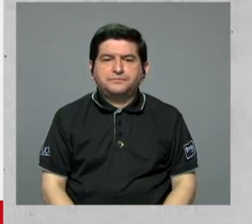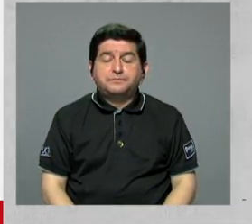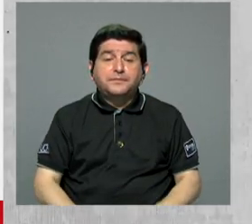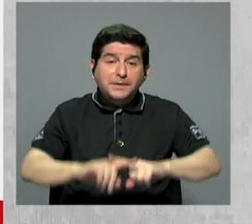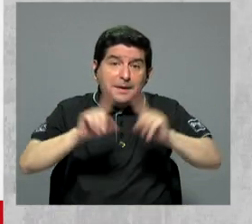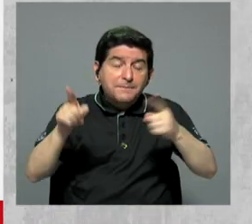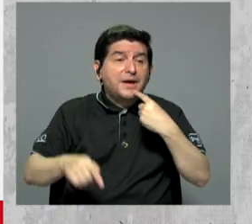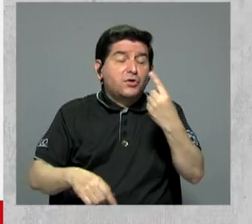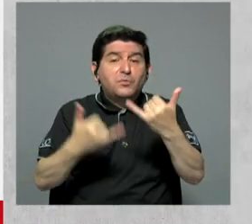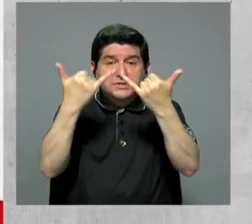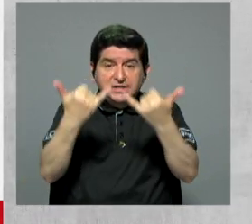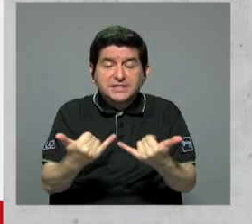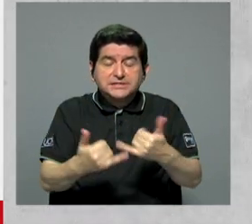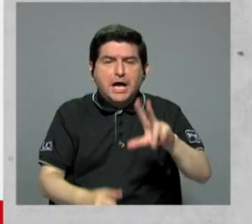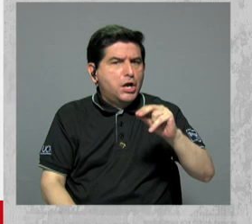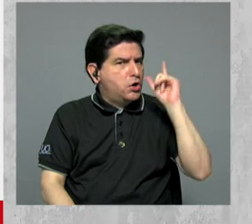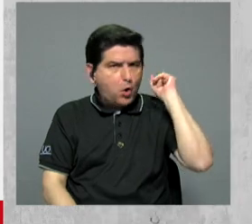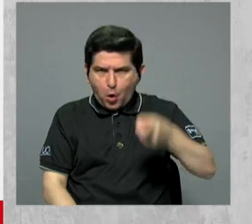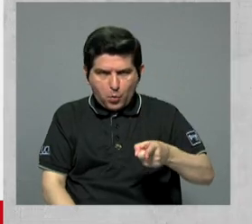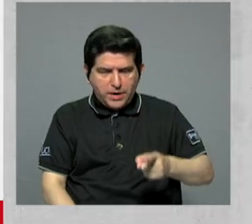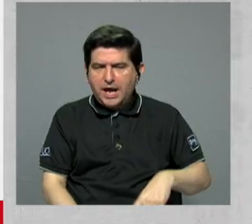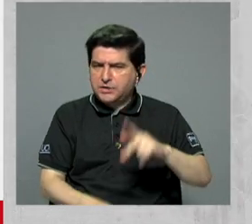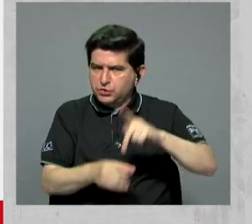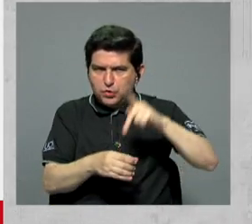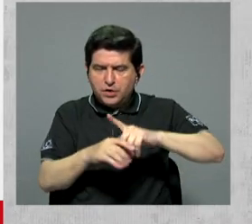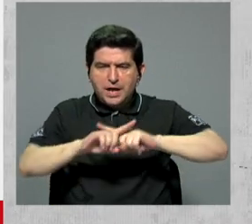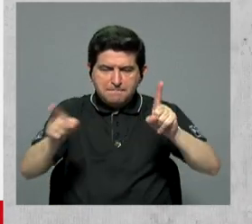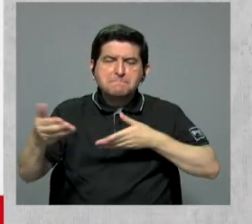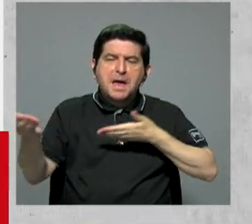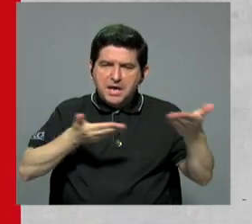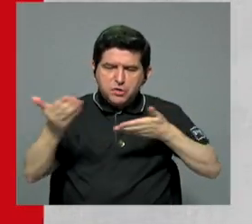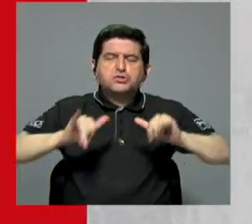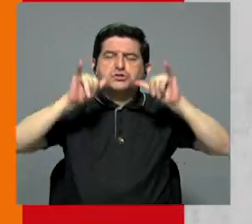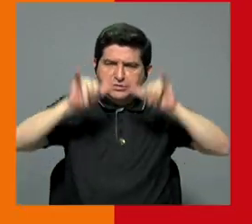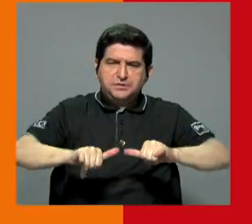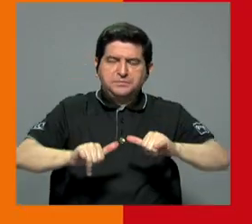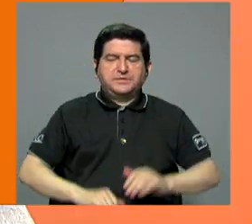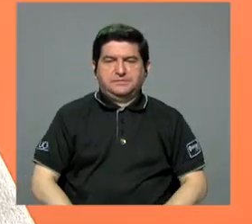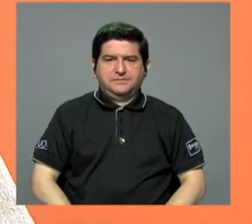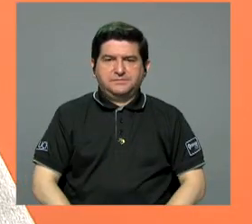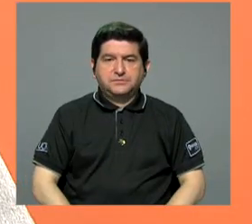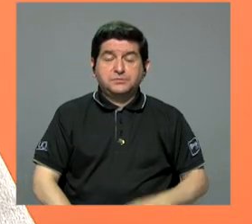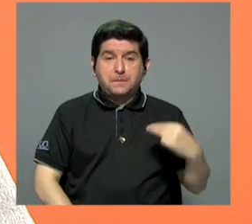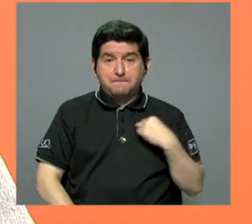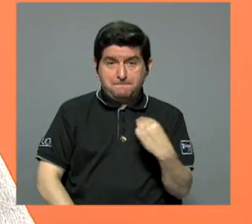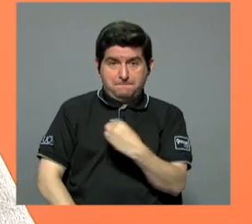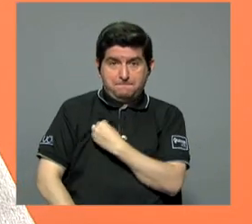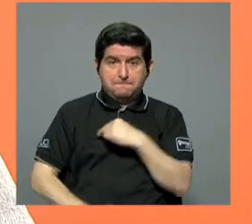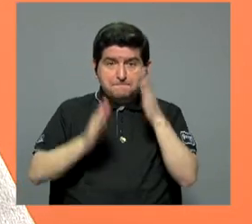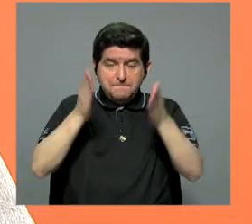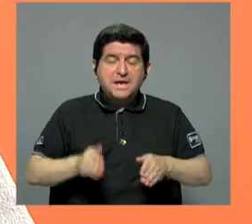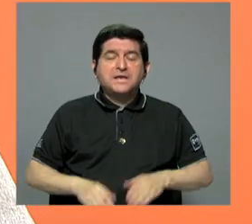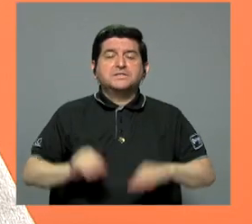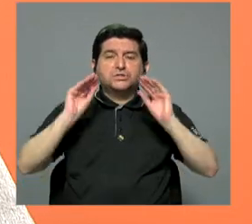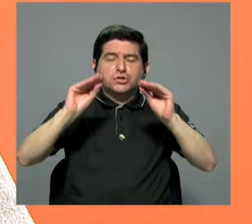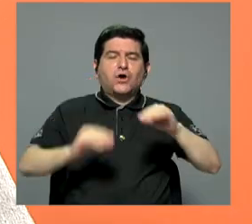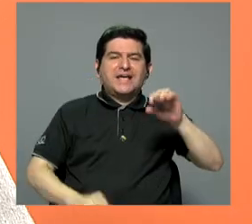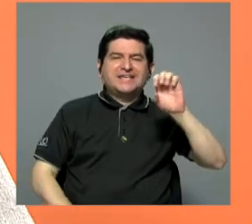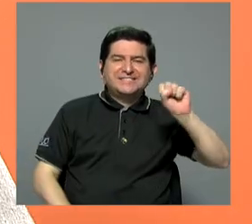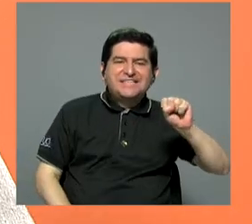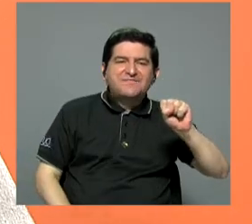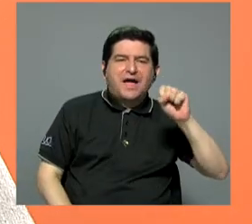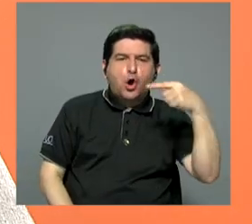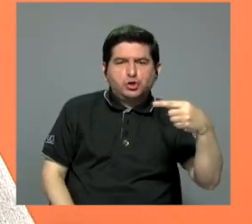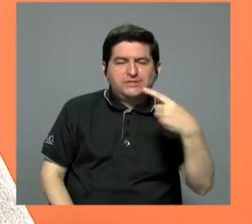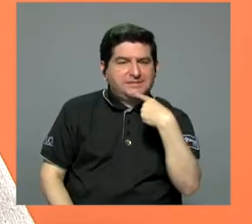supuesto, pero como decimos ya la asistencia no es obligatoria pero se van a mantener esos servicios habilitados. Por su parte el ministro de educación Steven González ha dicho